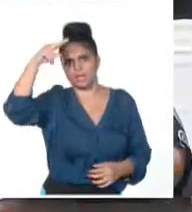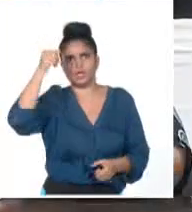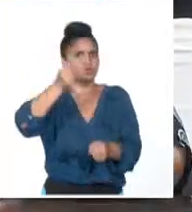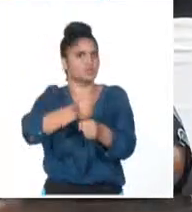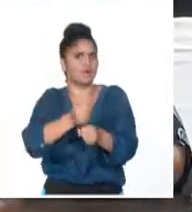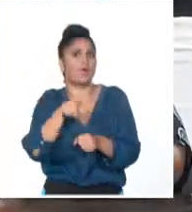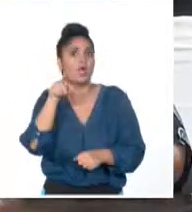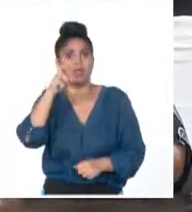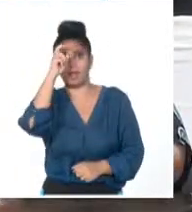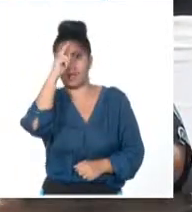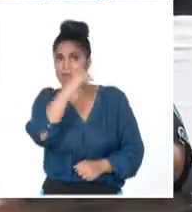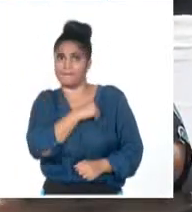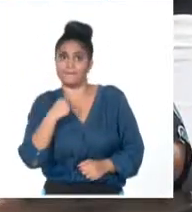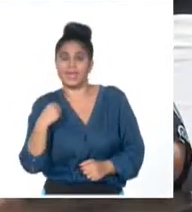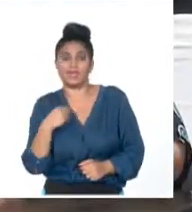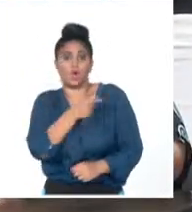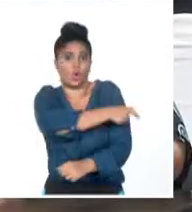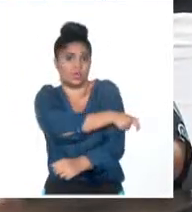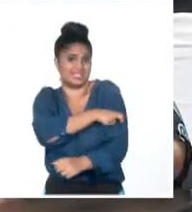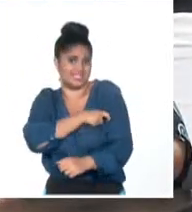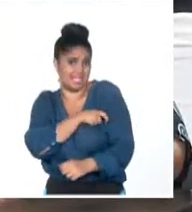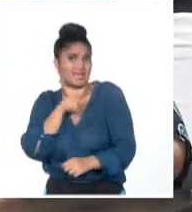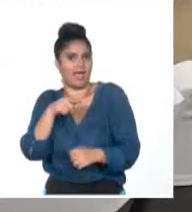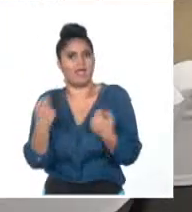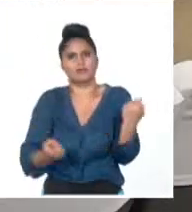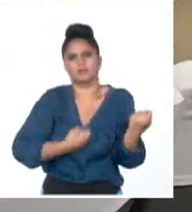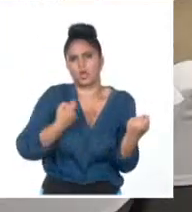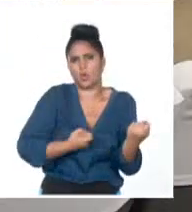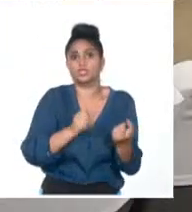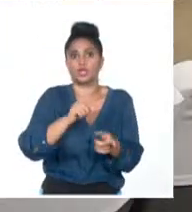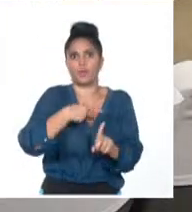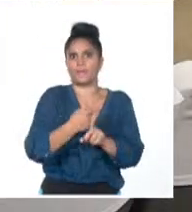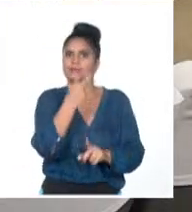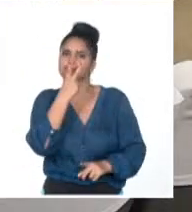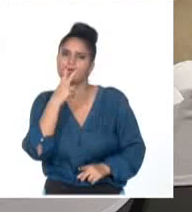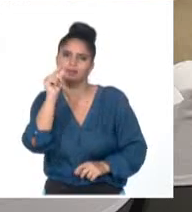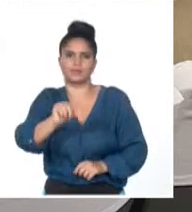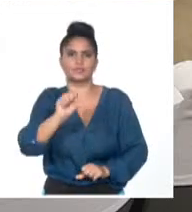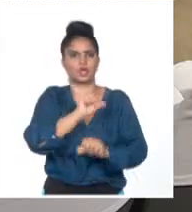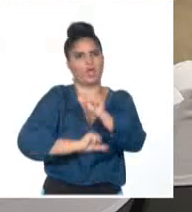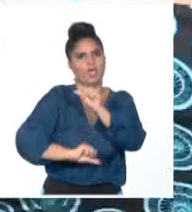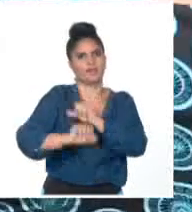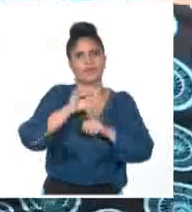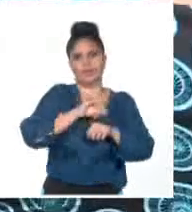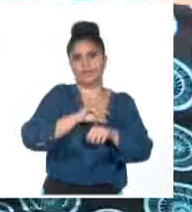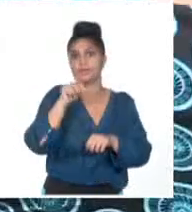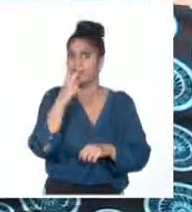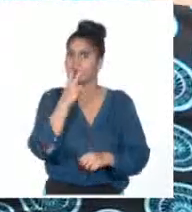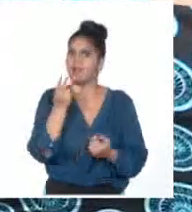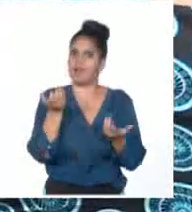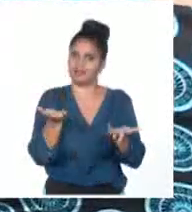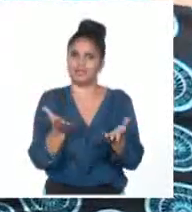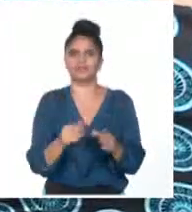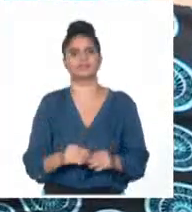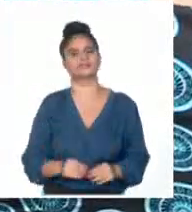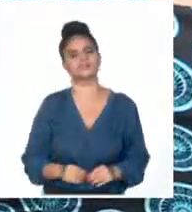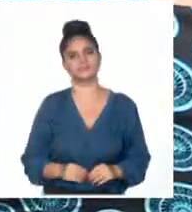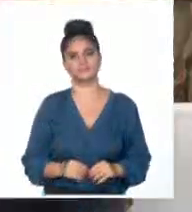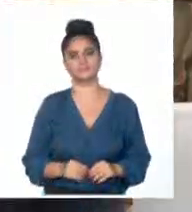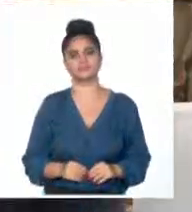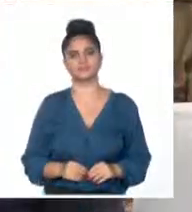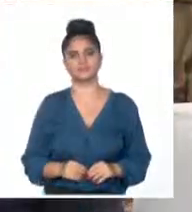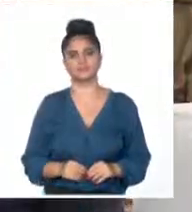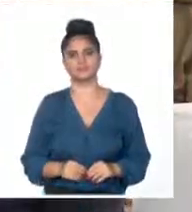combatiente en la Sierra Maestra, hasta su legado como precursor de una concepción diferente de la medicina, con una misión